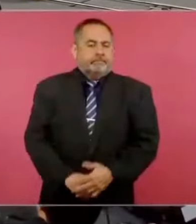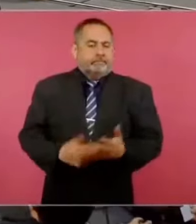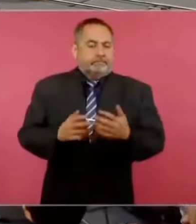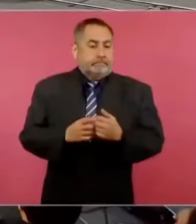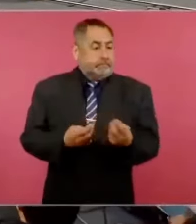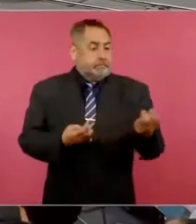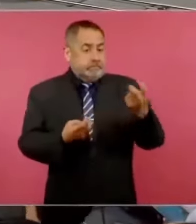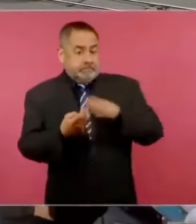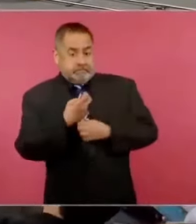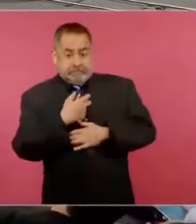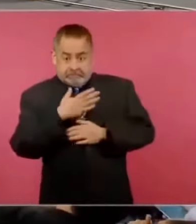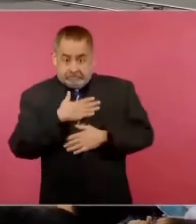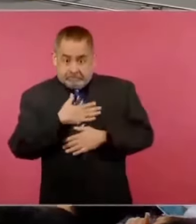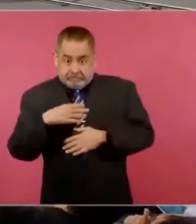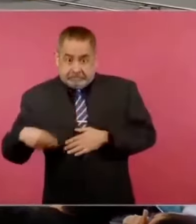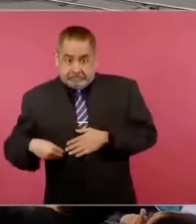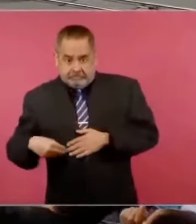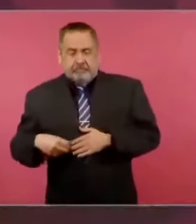me echen la culpa a mí,